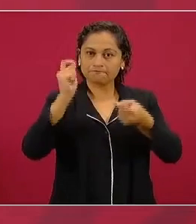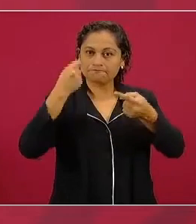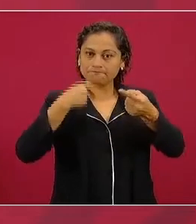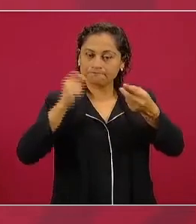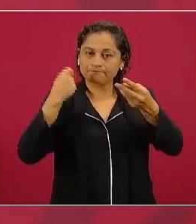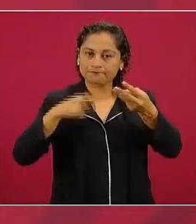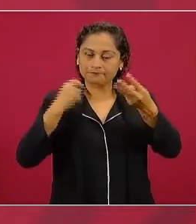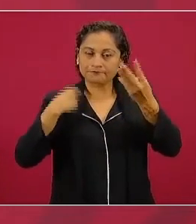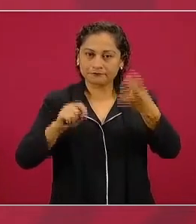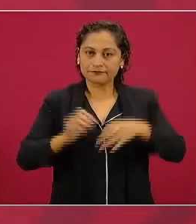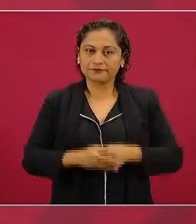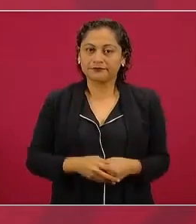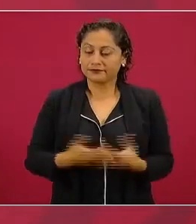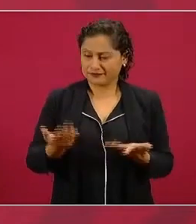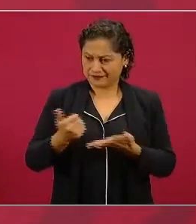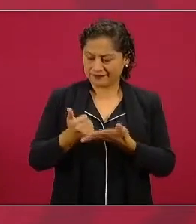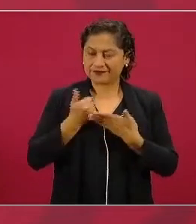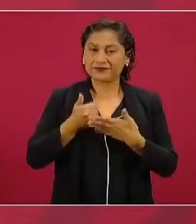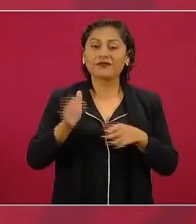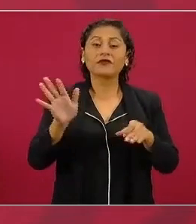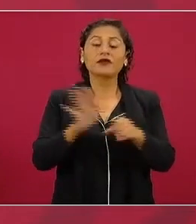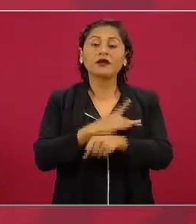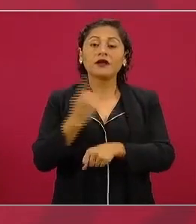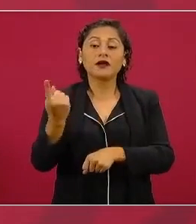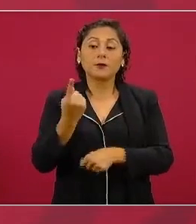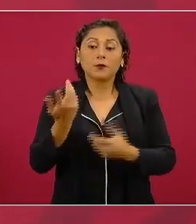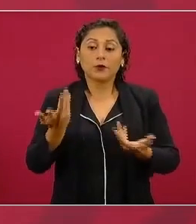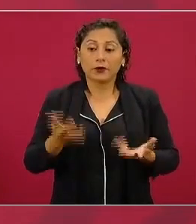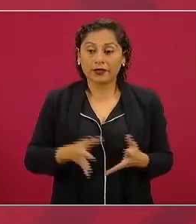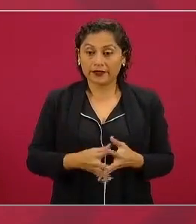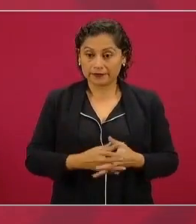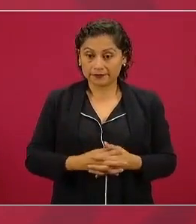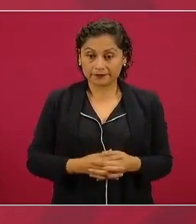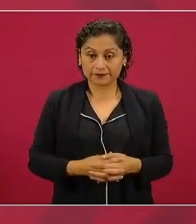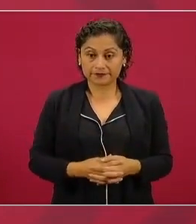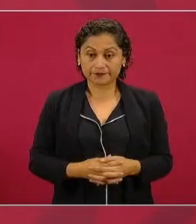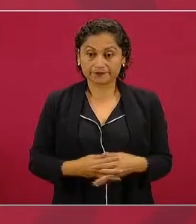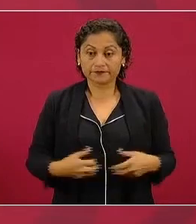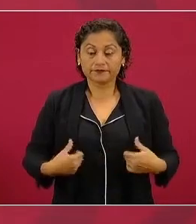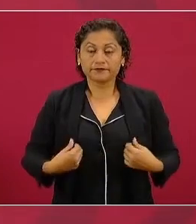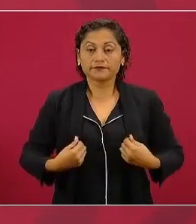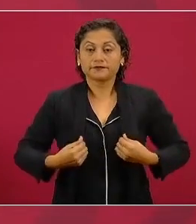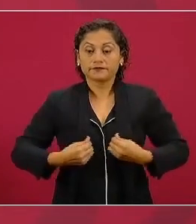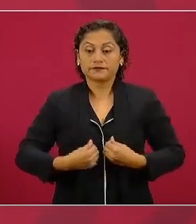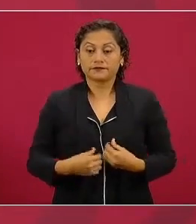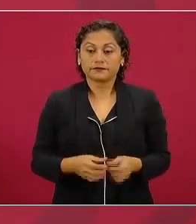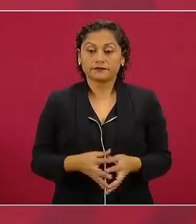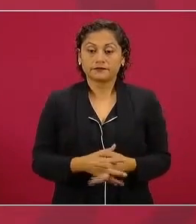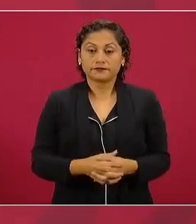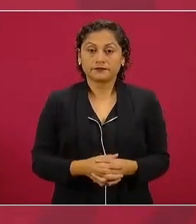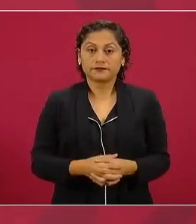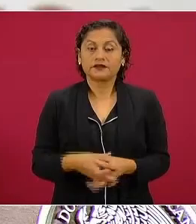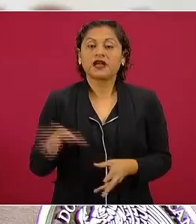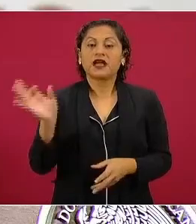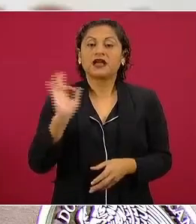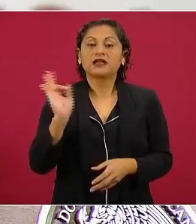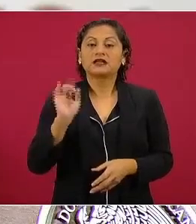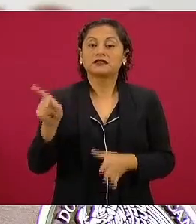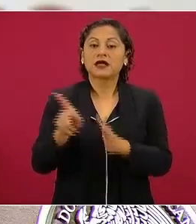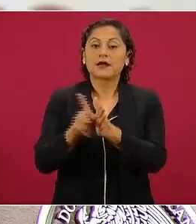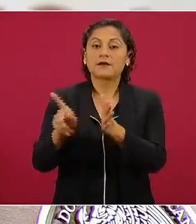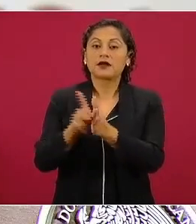no, pues a lo mejor no se va a decir nada en Excelsior